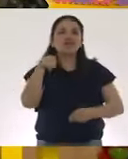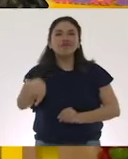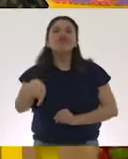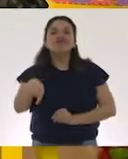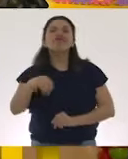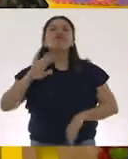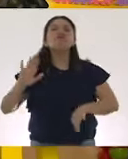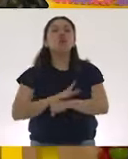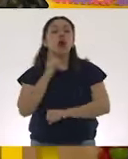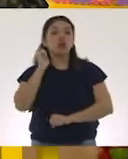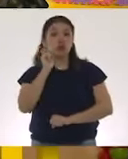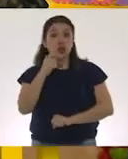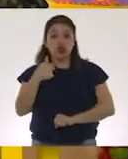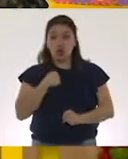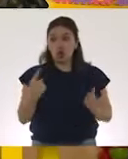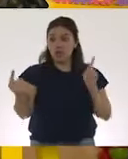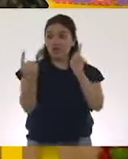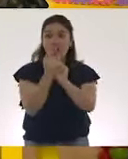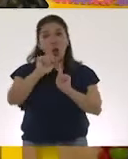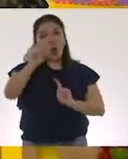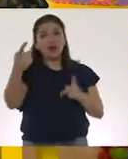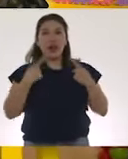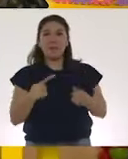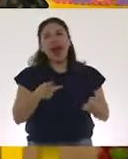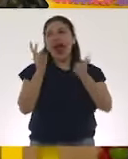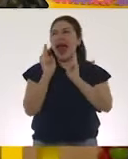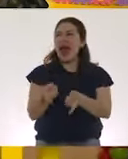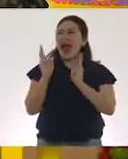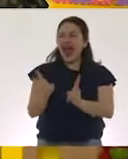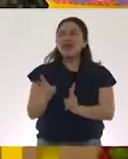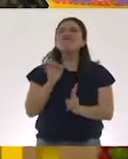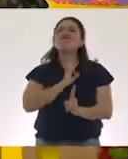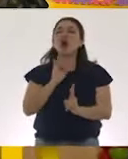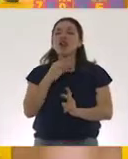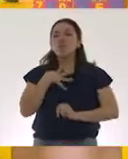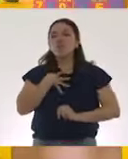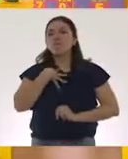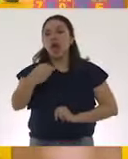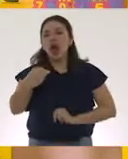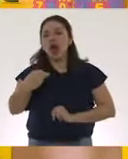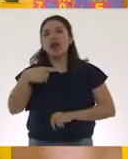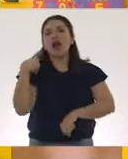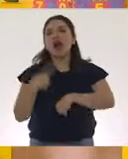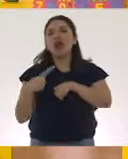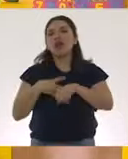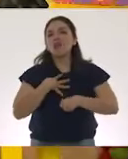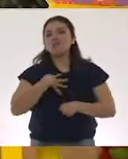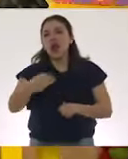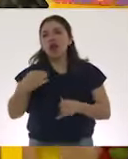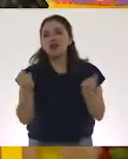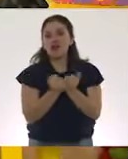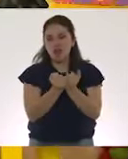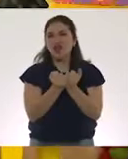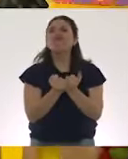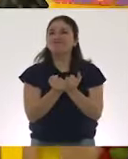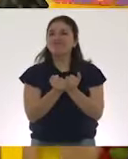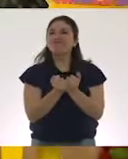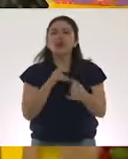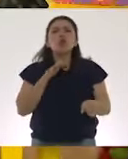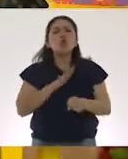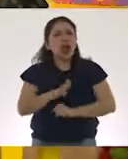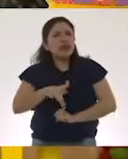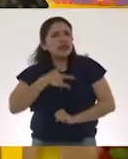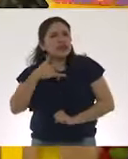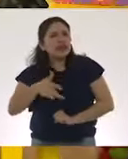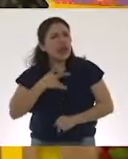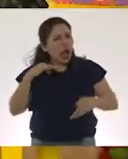Bueno, que si entramos en contacto con otras personas es muy probable que les transmitamos el virus. ¿Cuáles son los signos y los